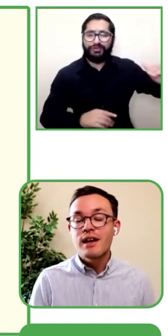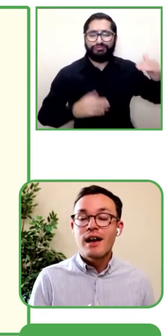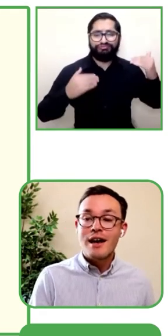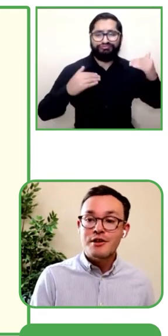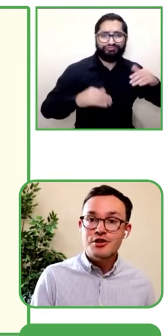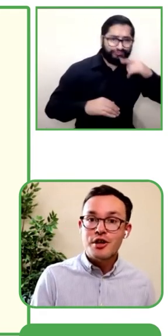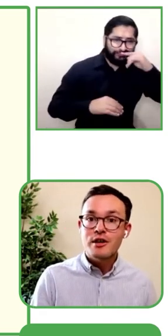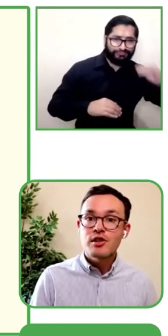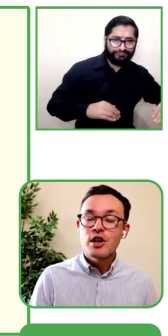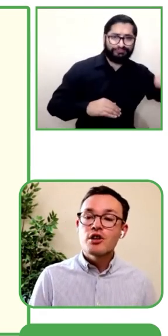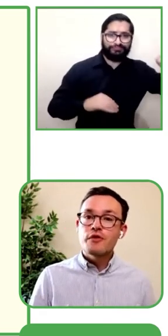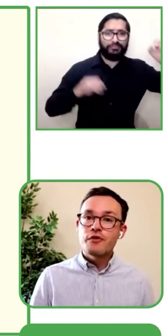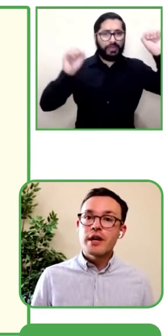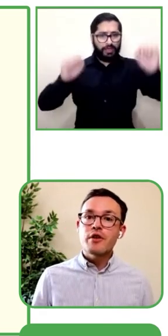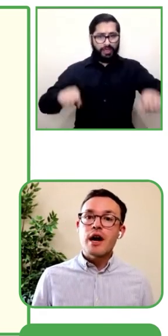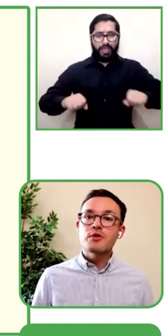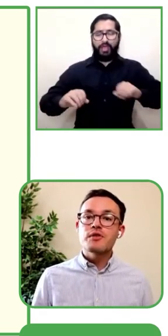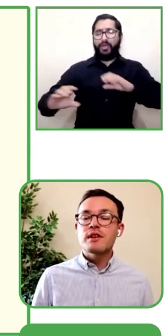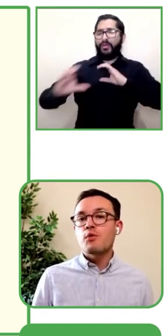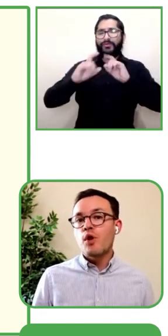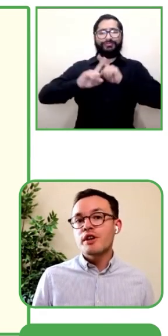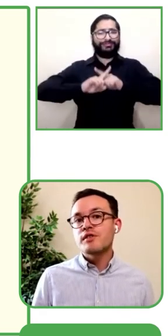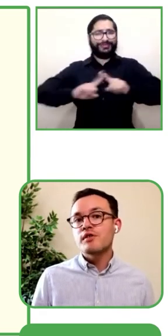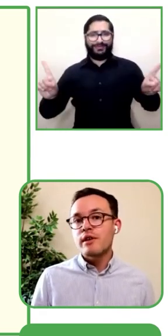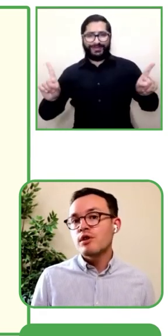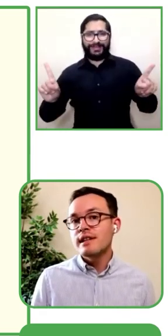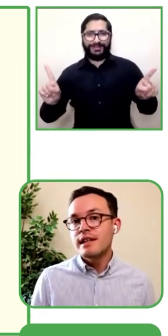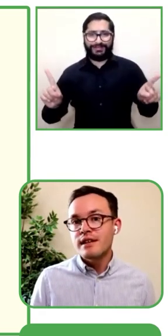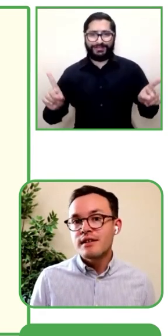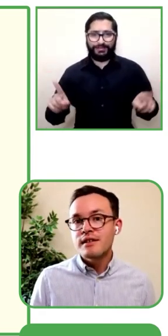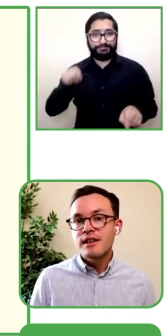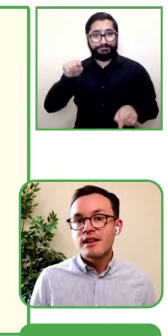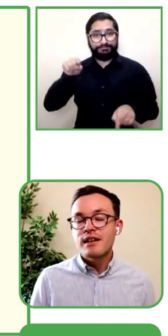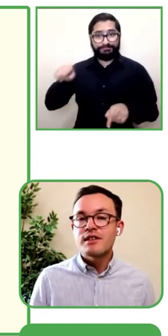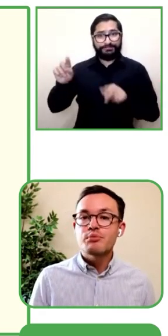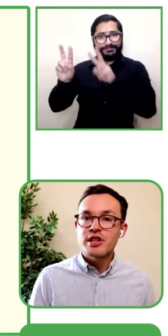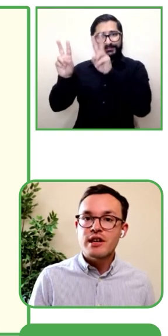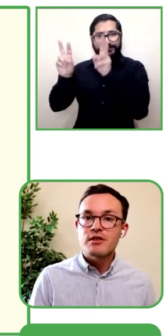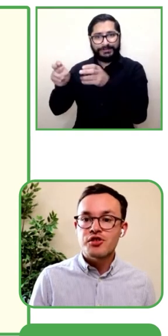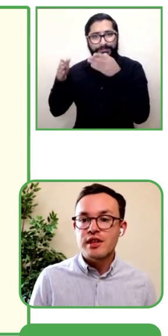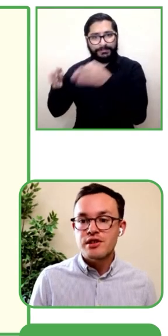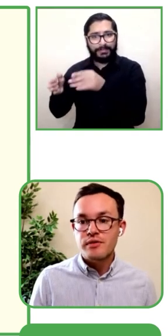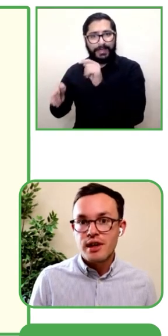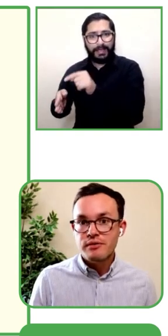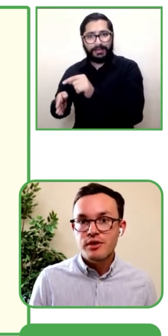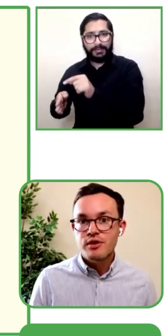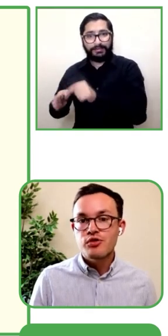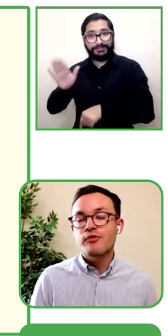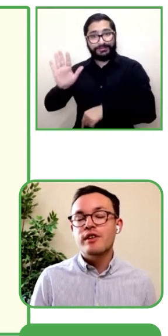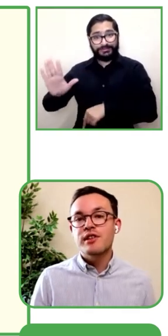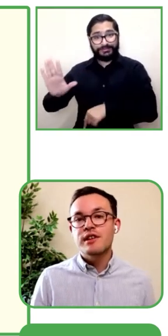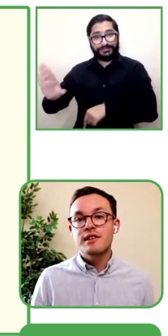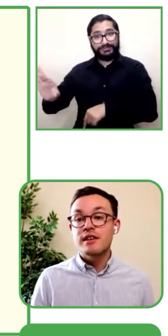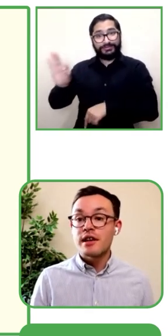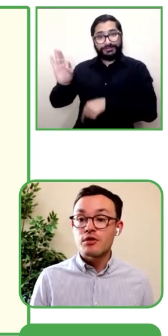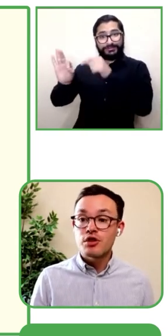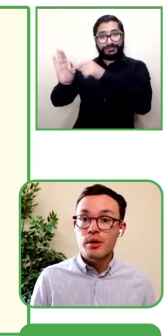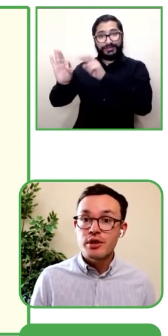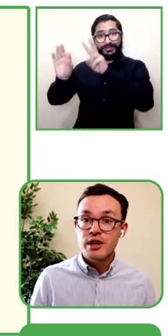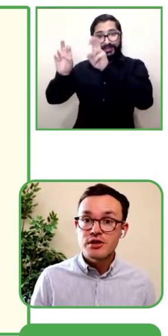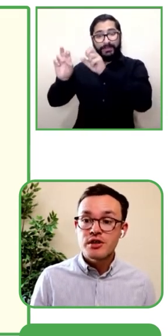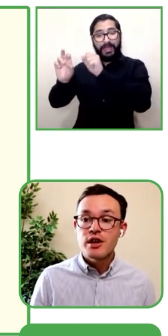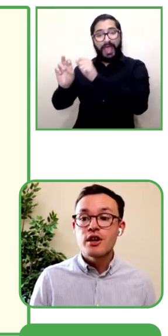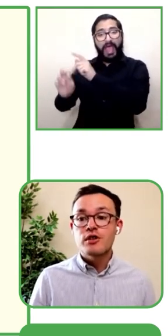Entonces, se elige esta aplicación para descifrar qué es lo que necesitan